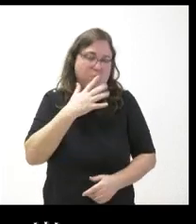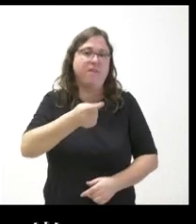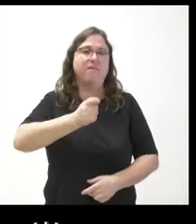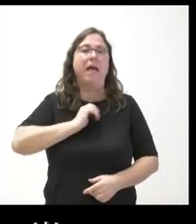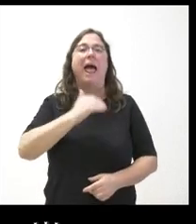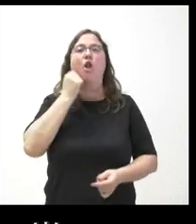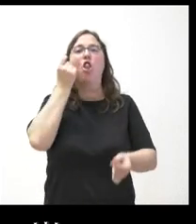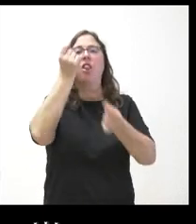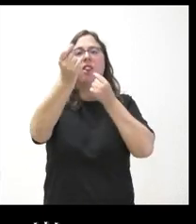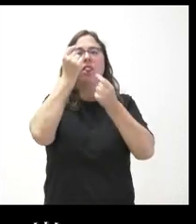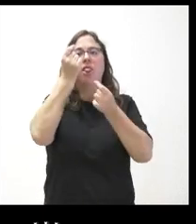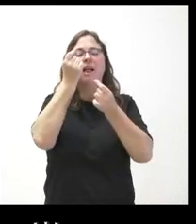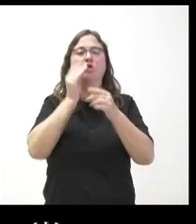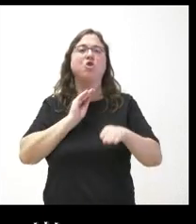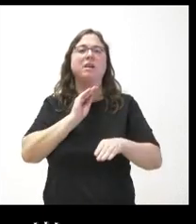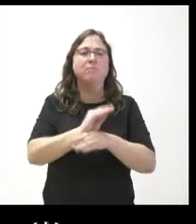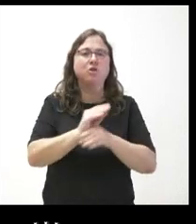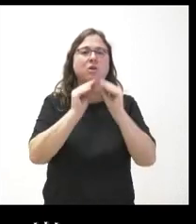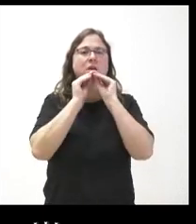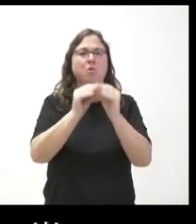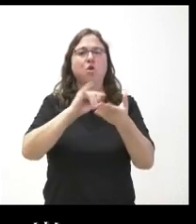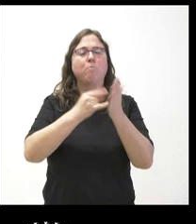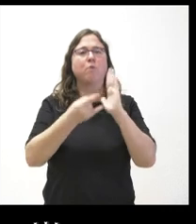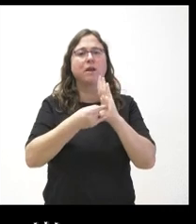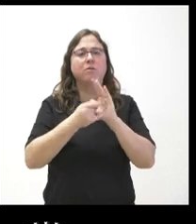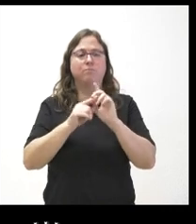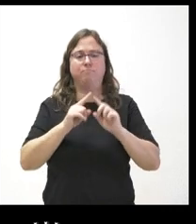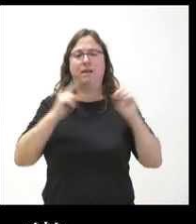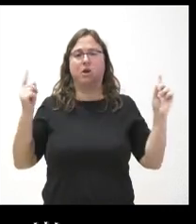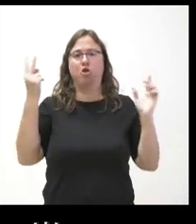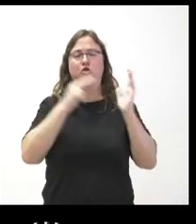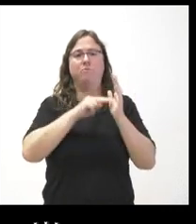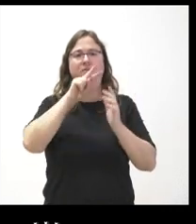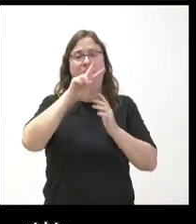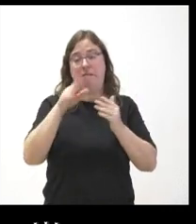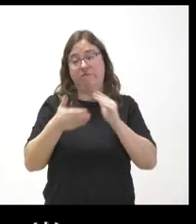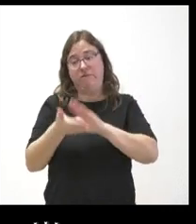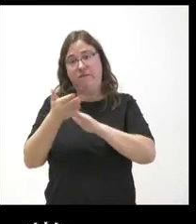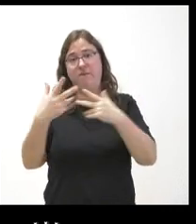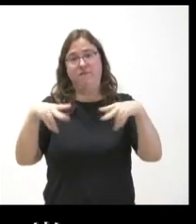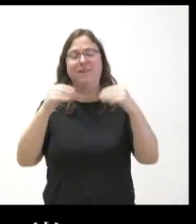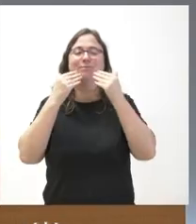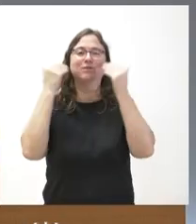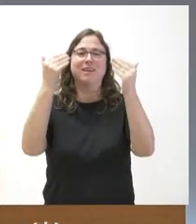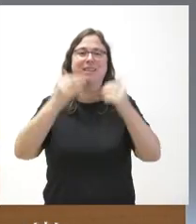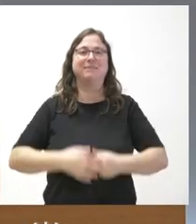algunos datos de inversión y de ejecución de los proyectos correspondientes a este 2023 que ya se acaba muchas gracias